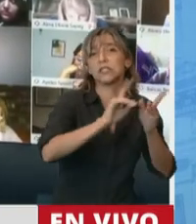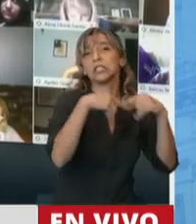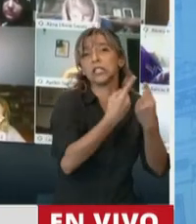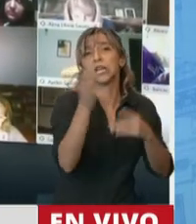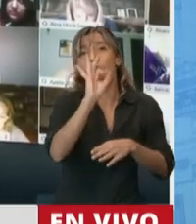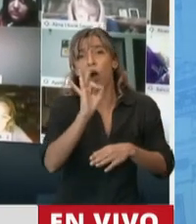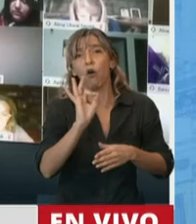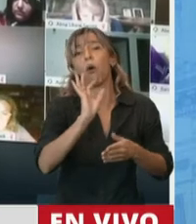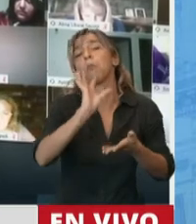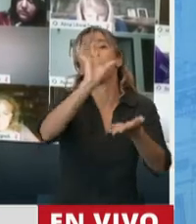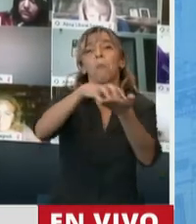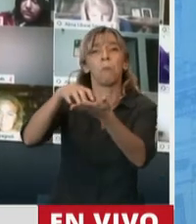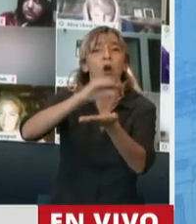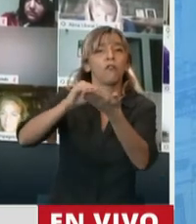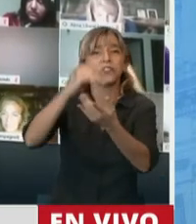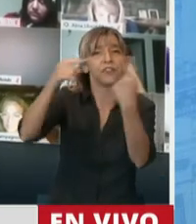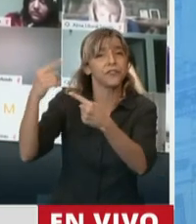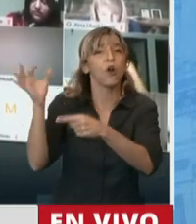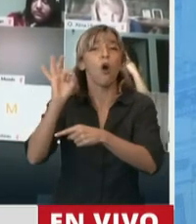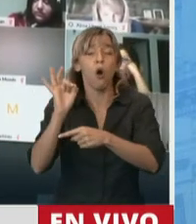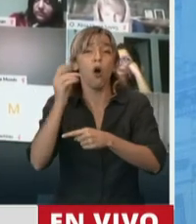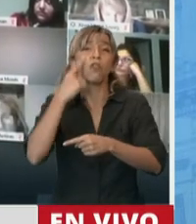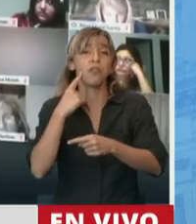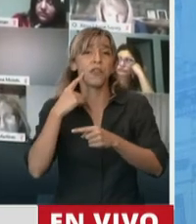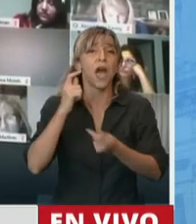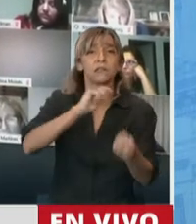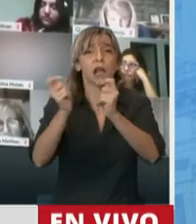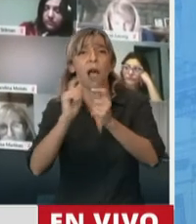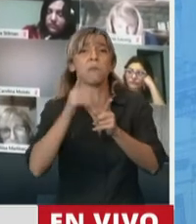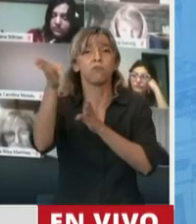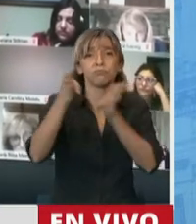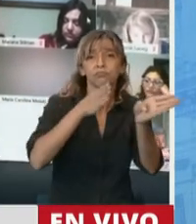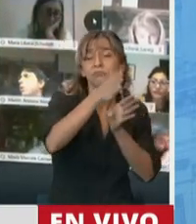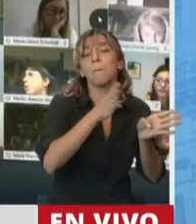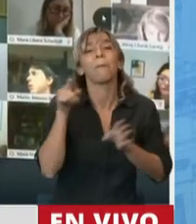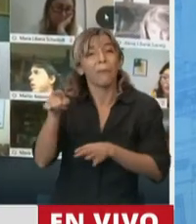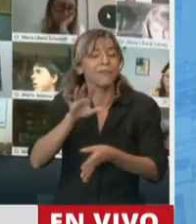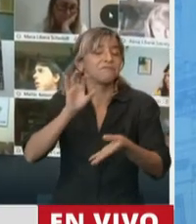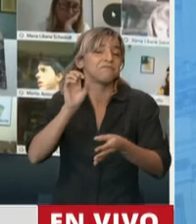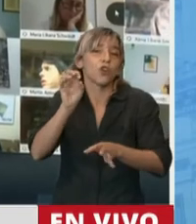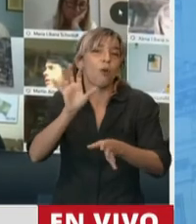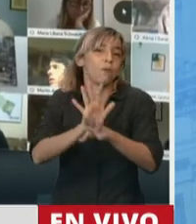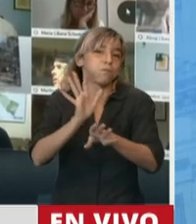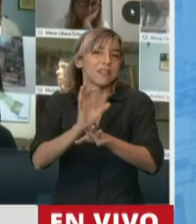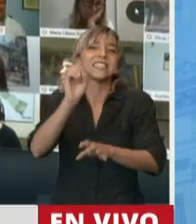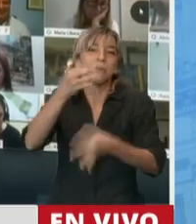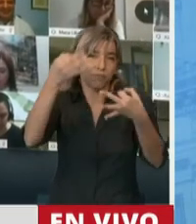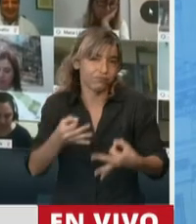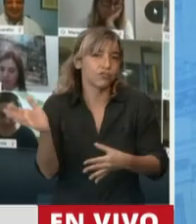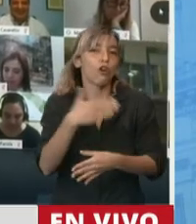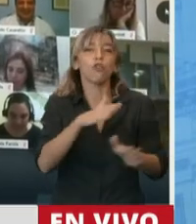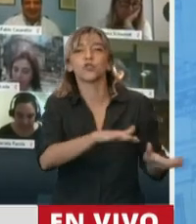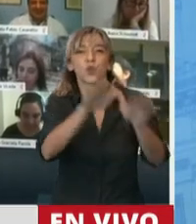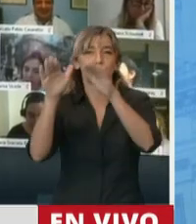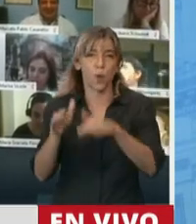offshore o transnacional, pero todos son teletrabajadores. Como siempre, presidente, en estos procesos